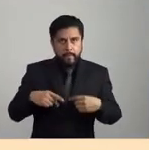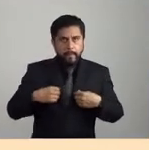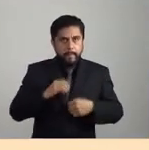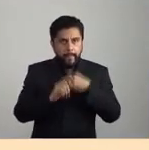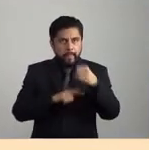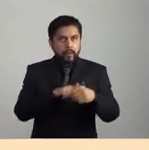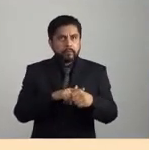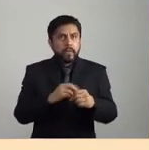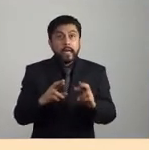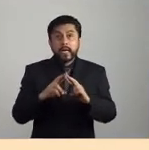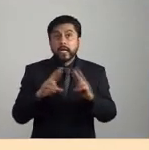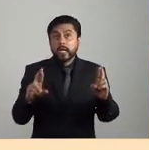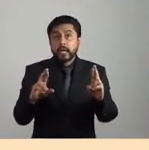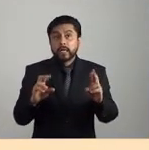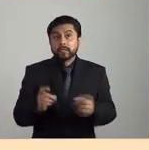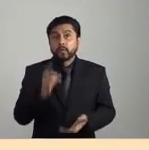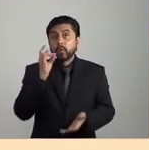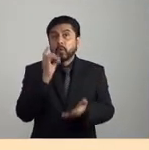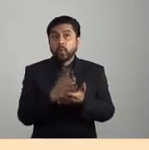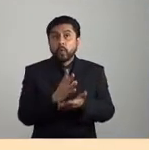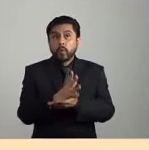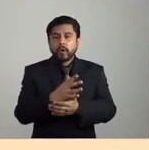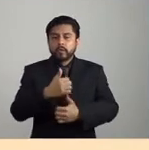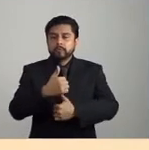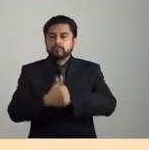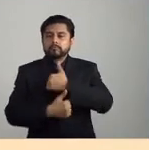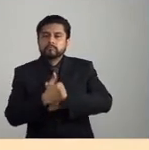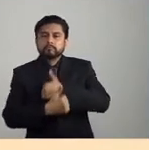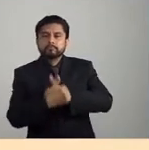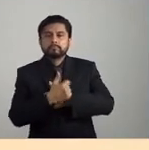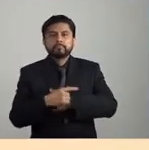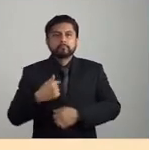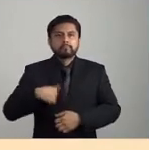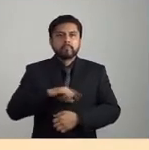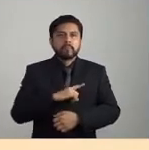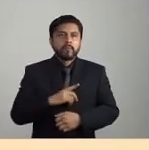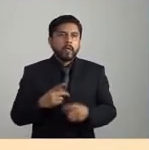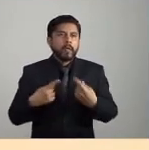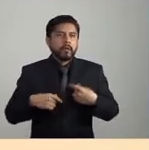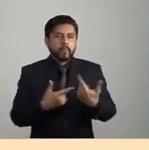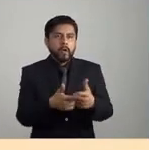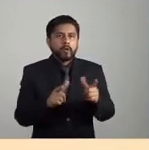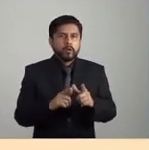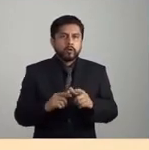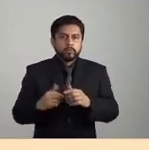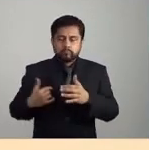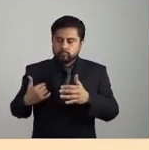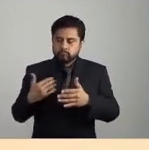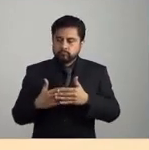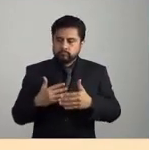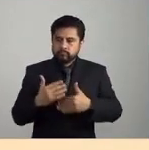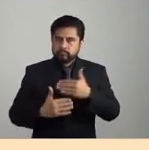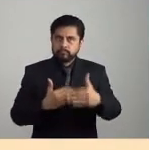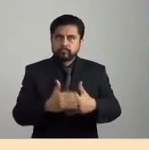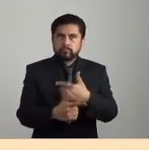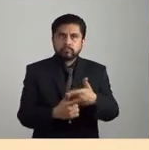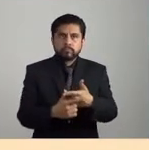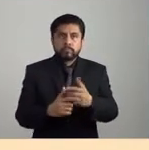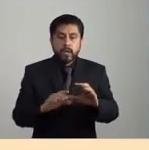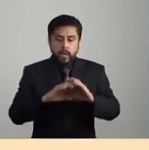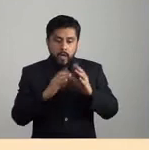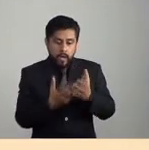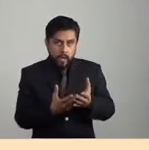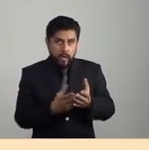las relaciones de competencia las que han organizado los procesos coevolutivos de la Tierra, ¿no?, aunque se